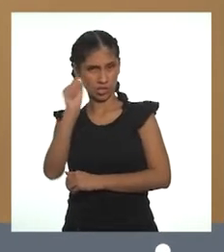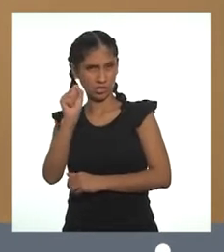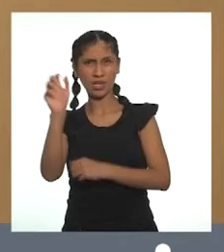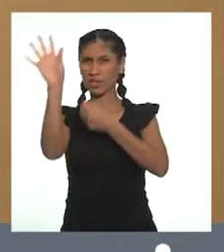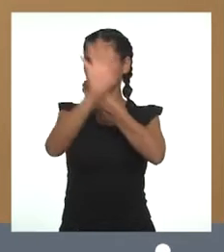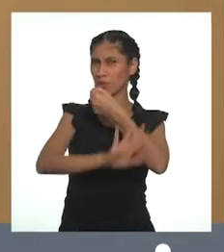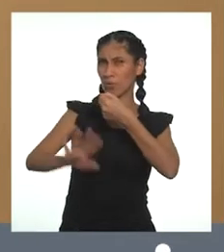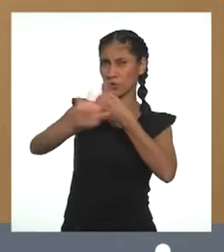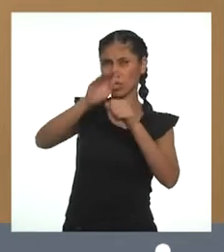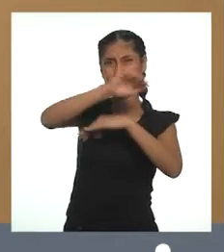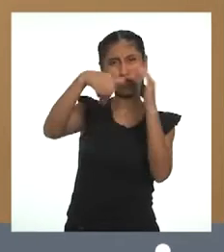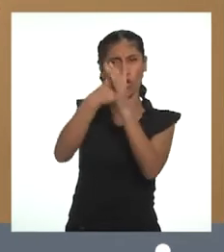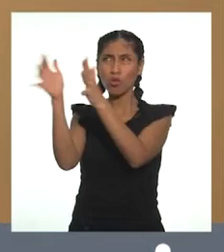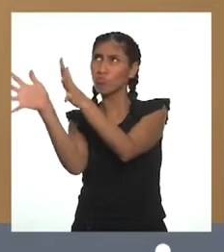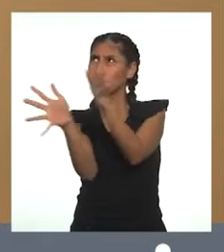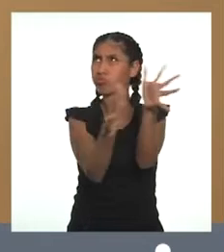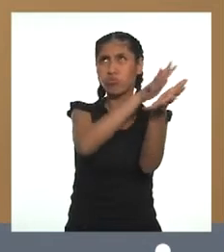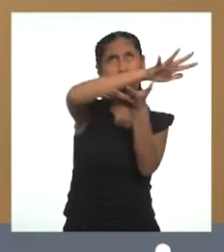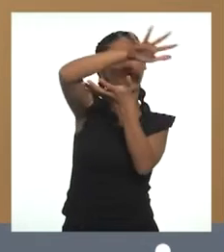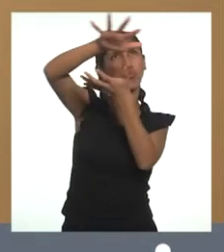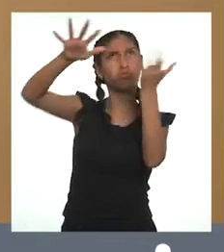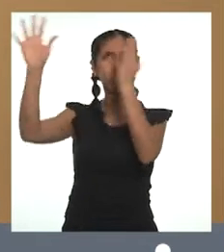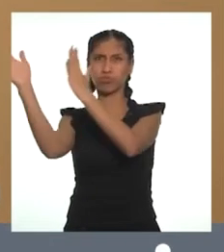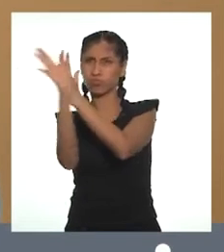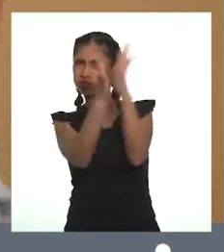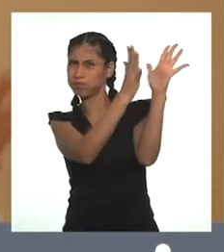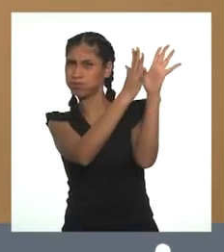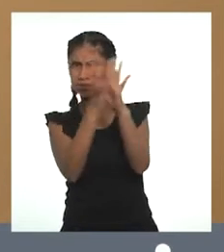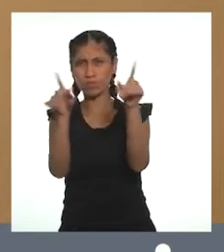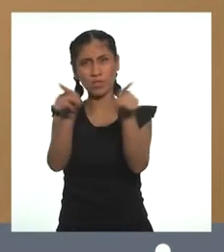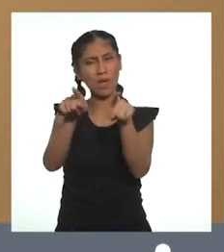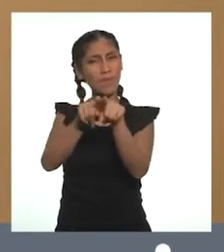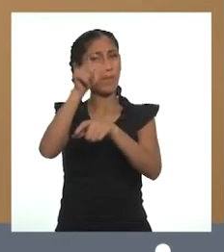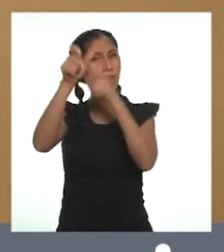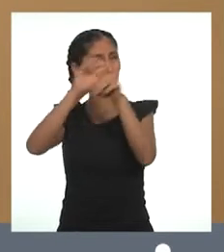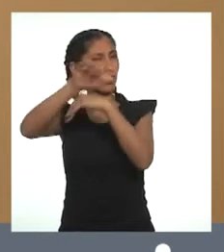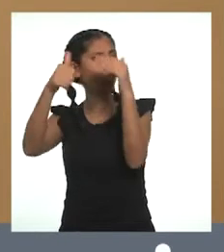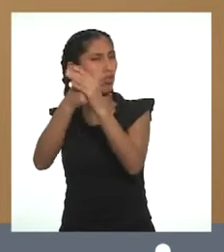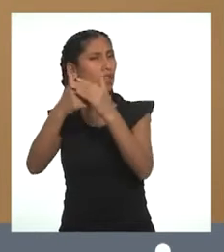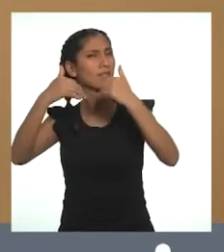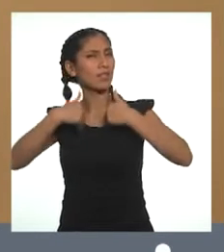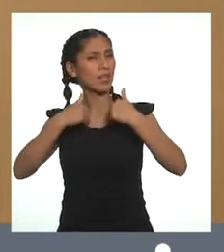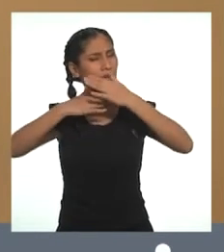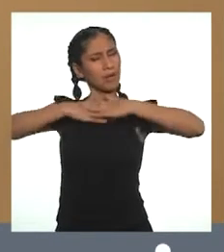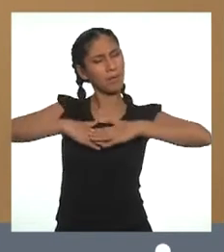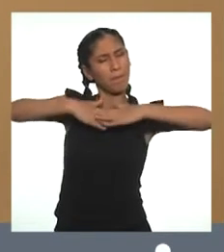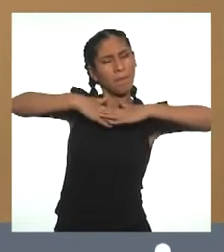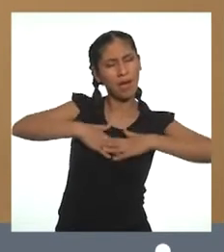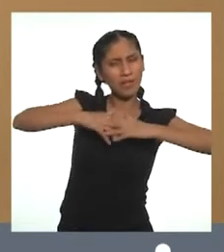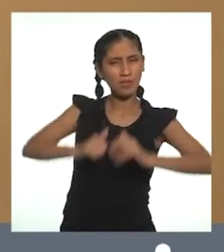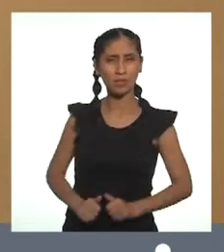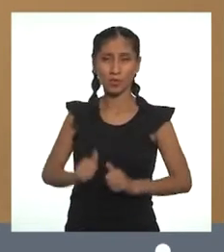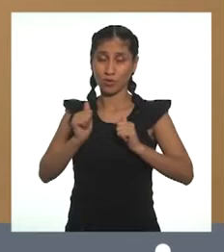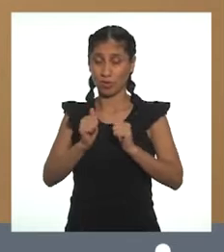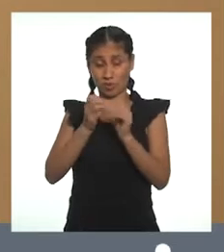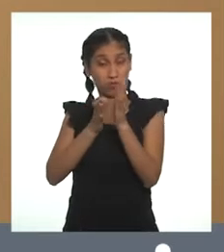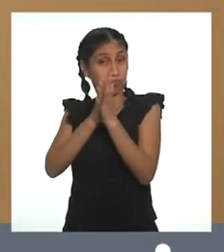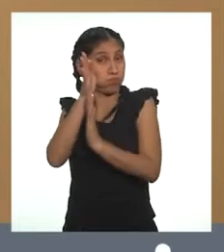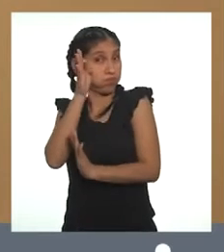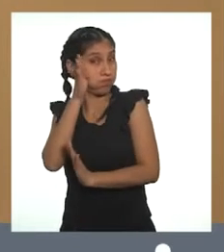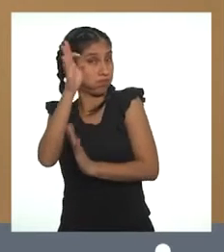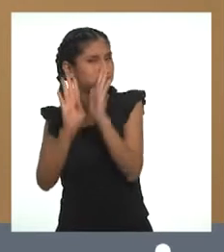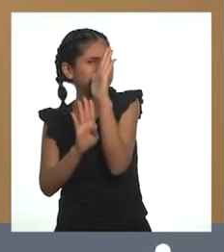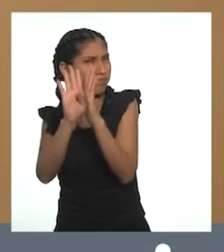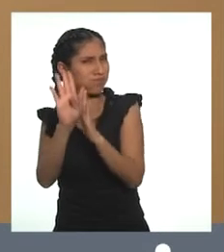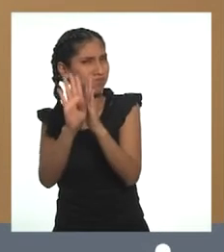se protege el medio ambiente y donde todas las personas gocen de paz y una vida próspera.